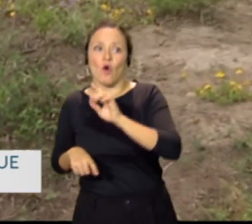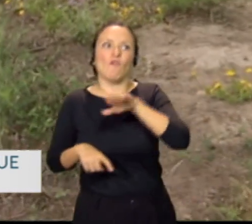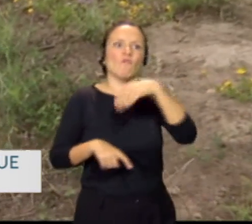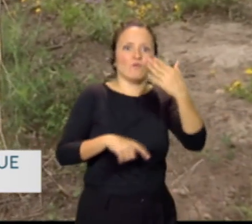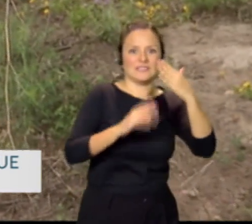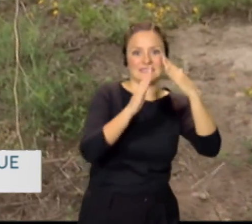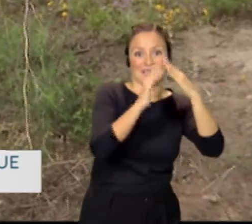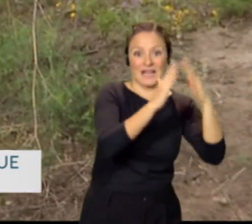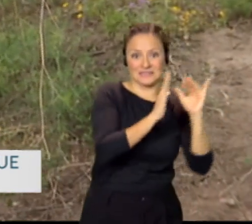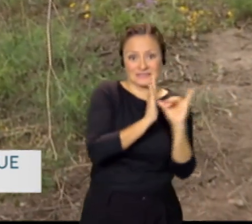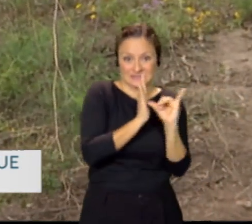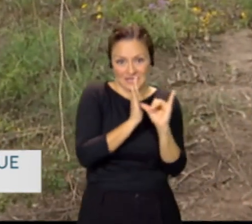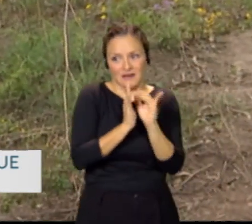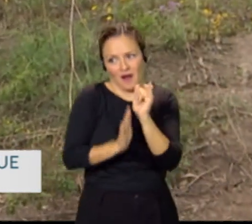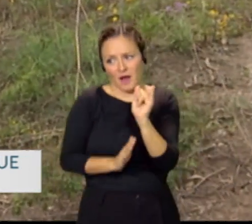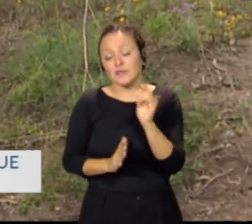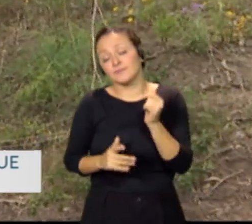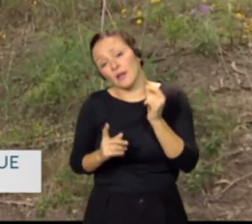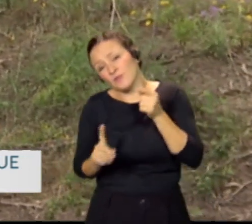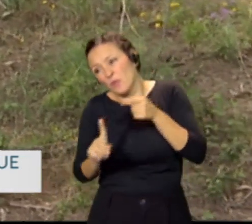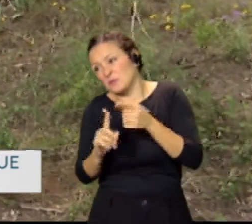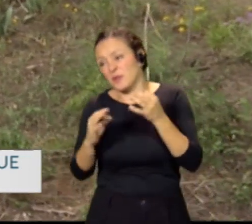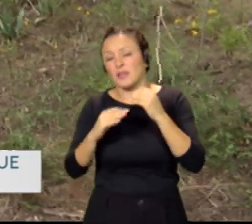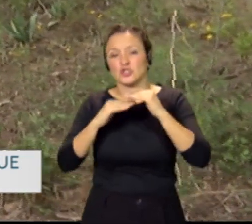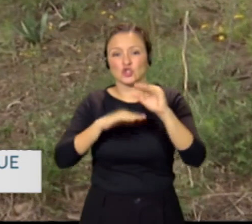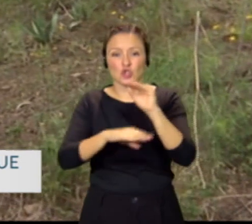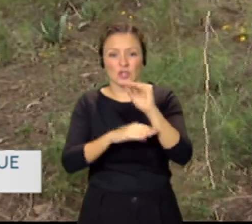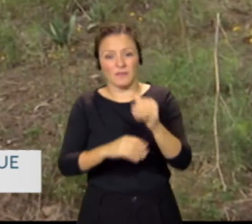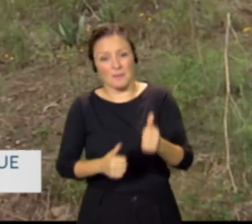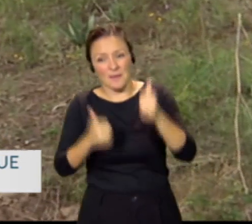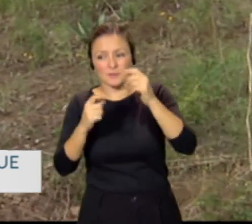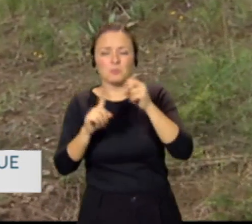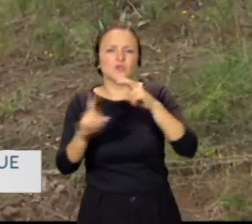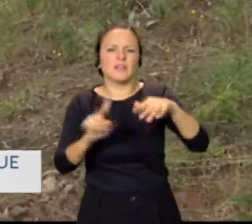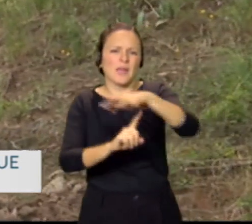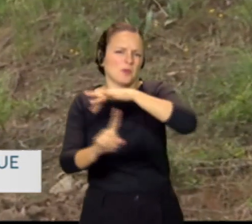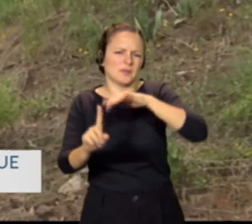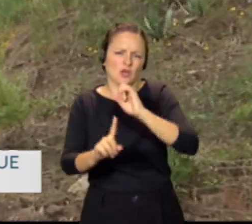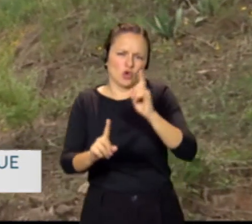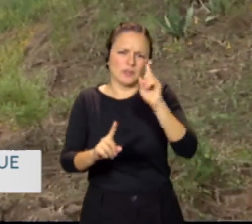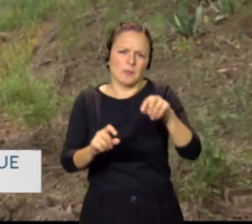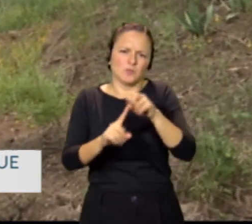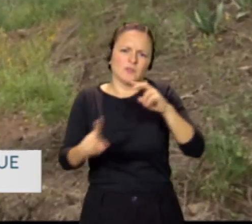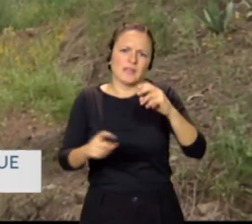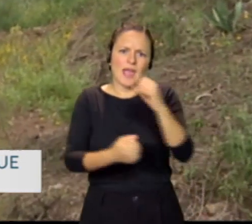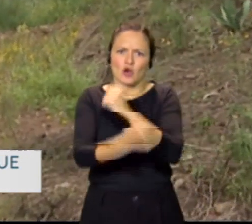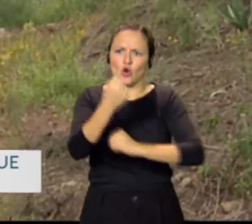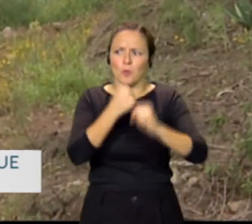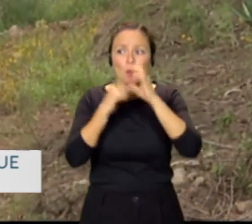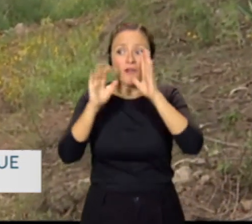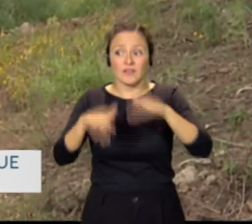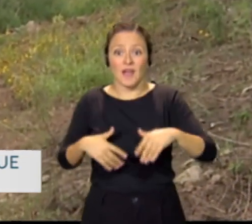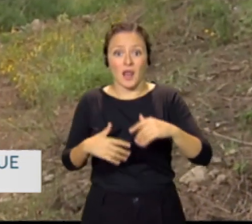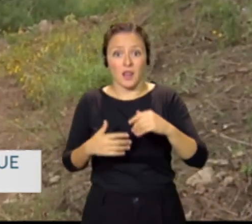suyo sería hacerlo de una forma más sostenible, no solo en lo medioambiental, sino también en lo económico, porque al final toda esa masa